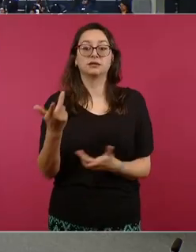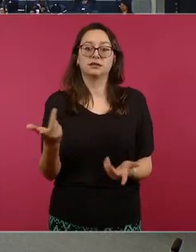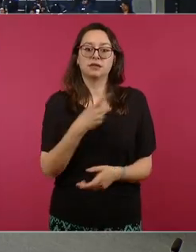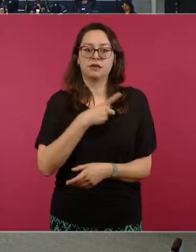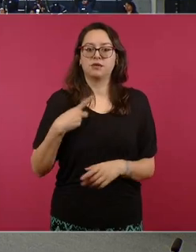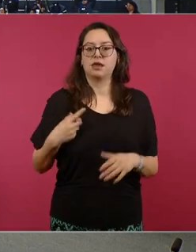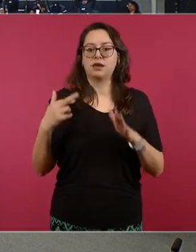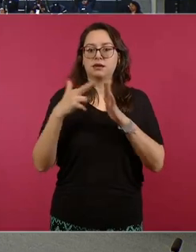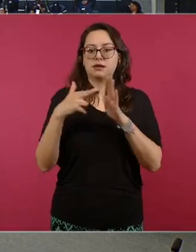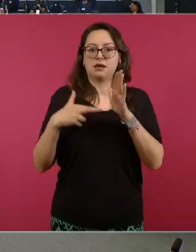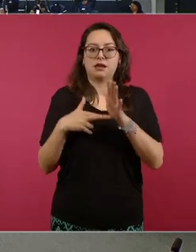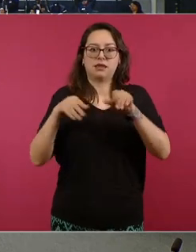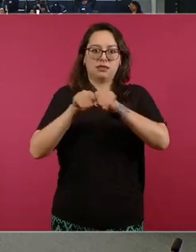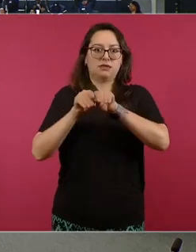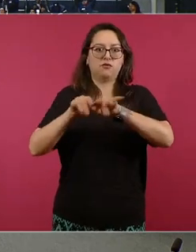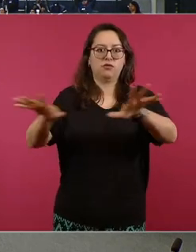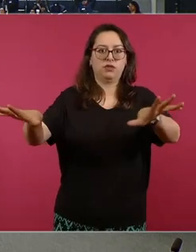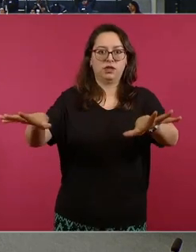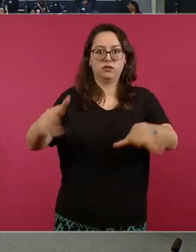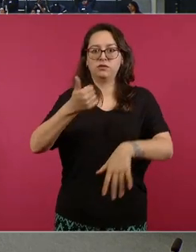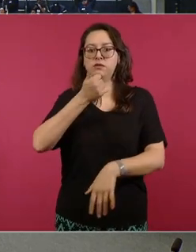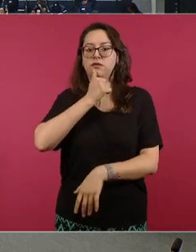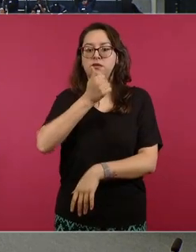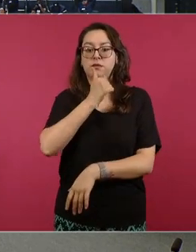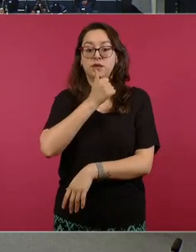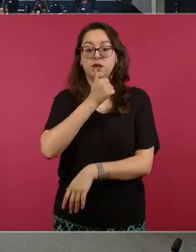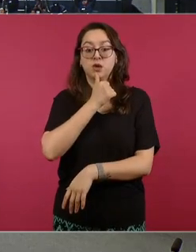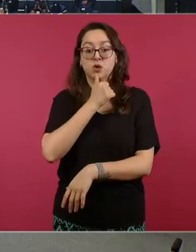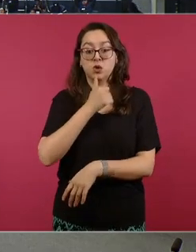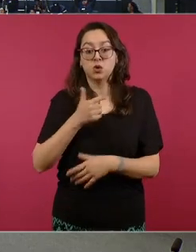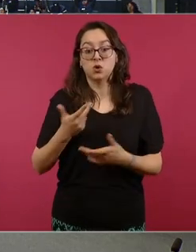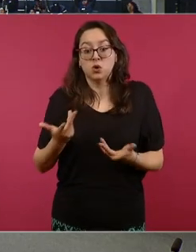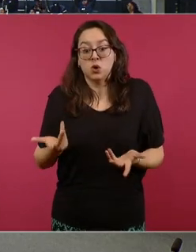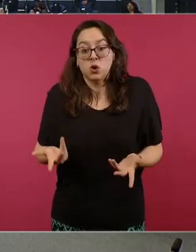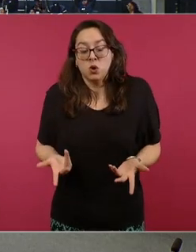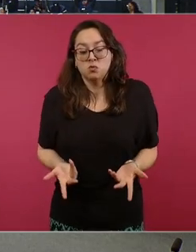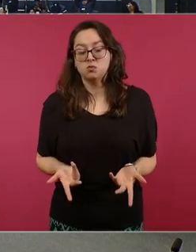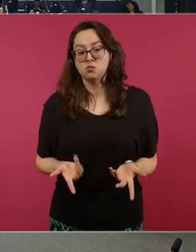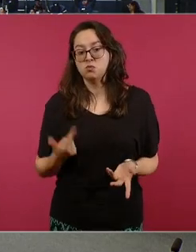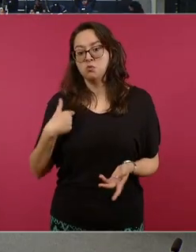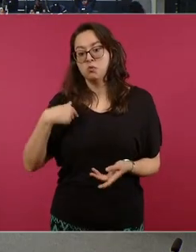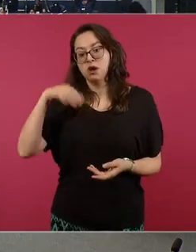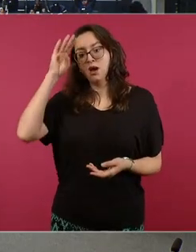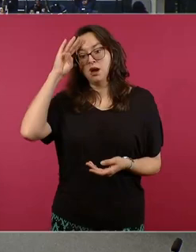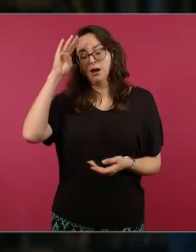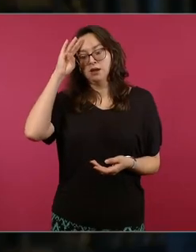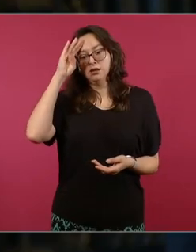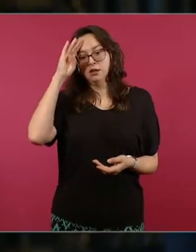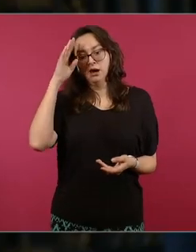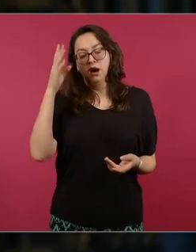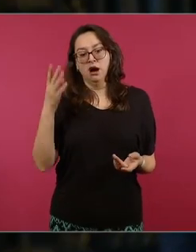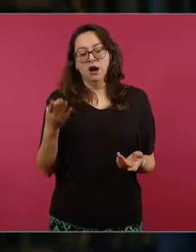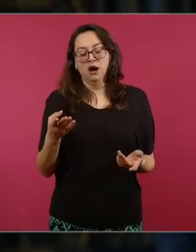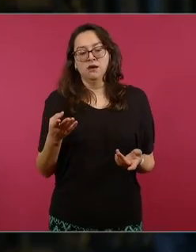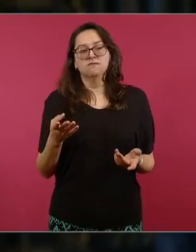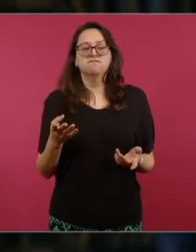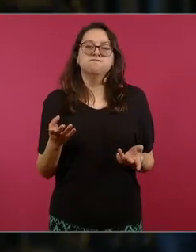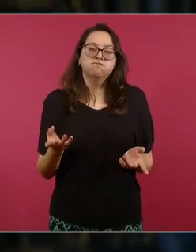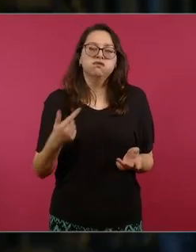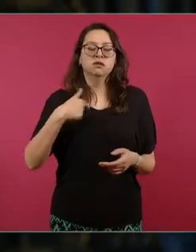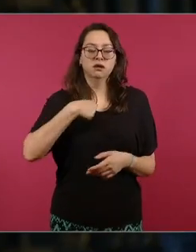la información de que bueno ya se diseñó un esquema que es muy importante y mire se lo digo yo aquí